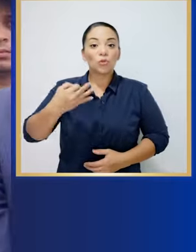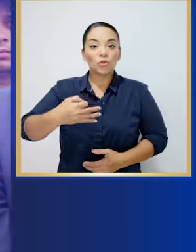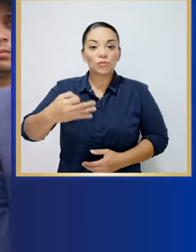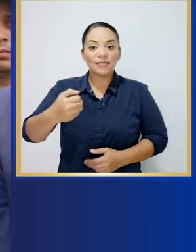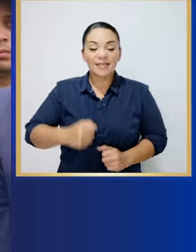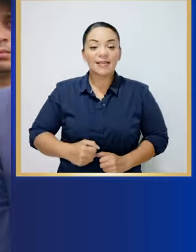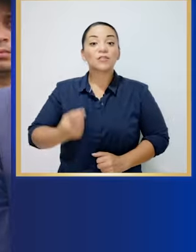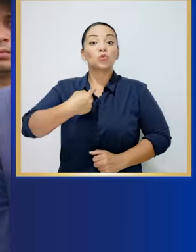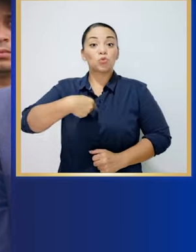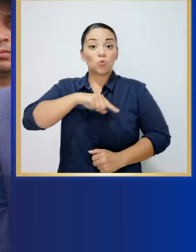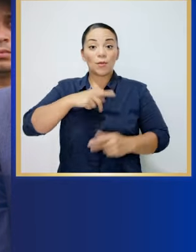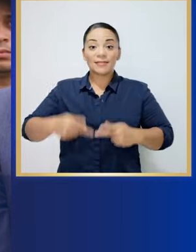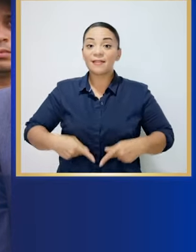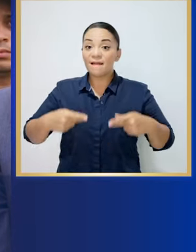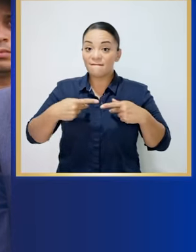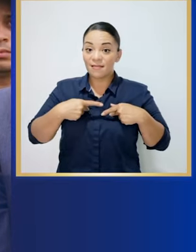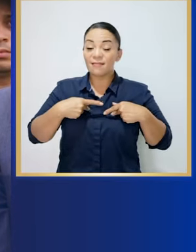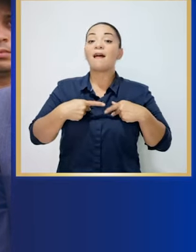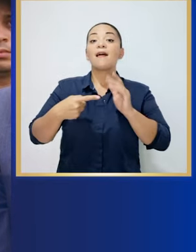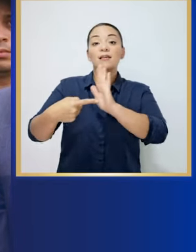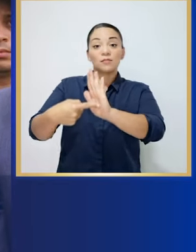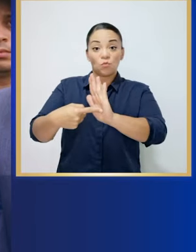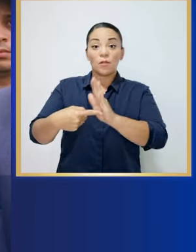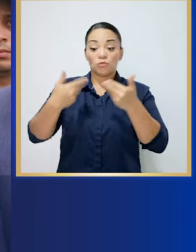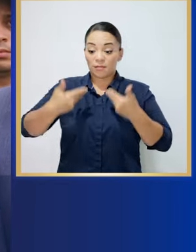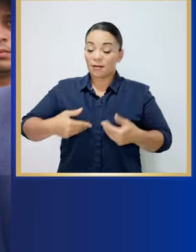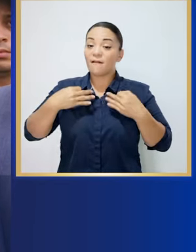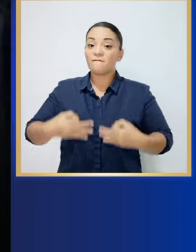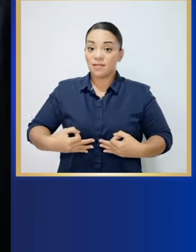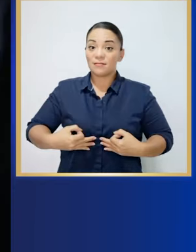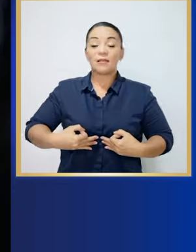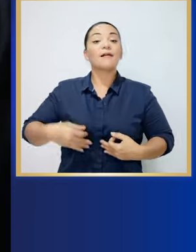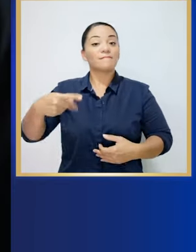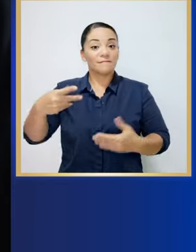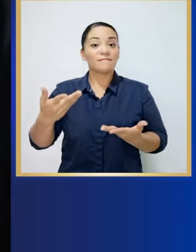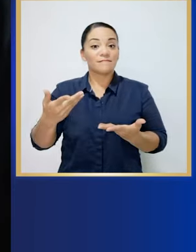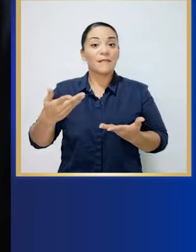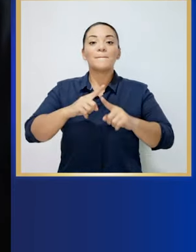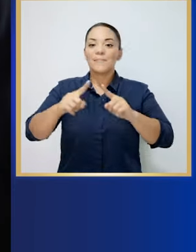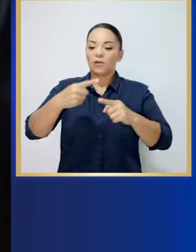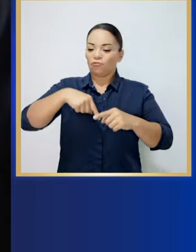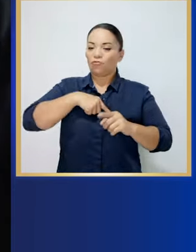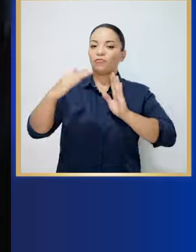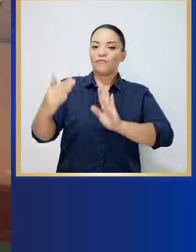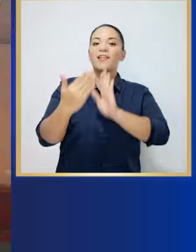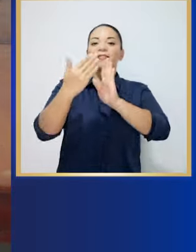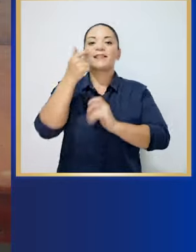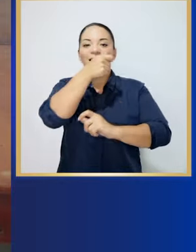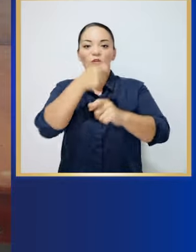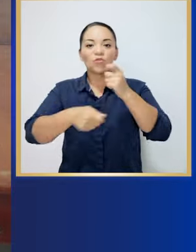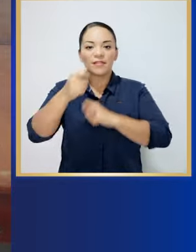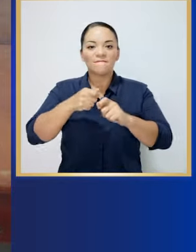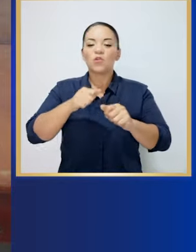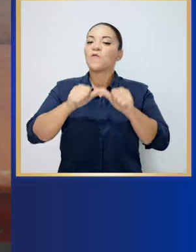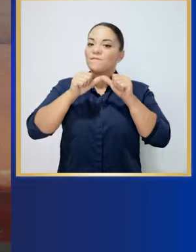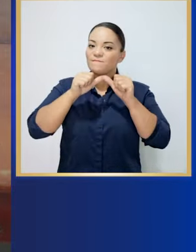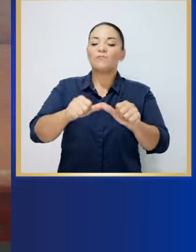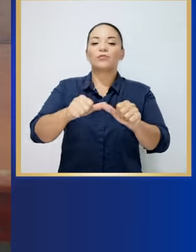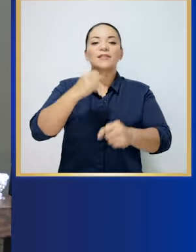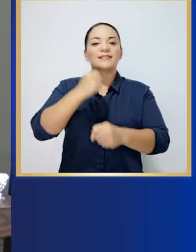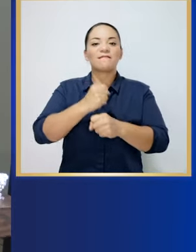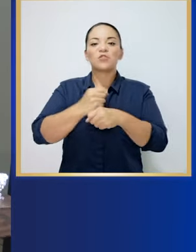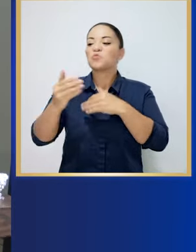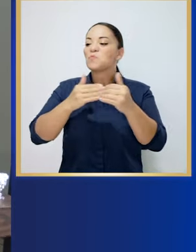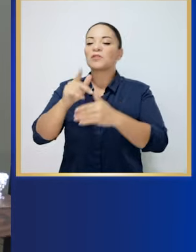Todos los días exponemos nuestras vidas y nuestra integridad física en la lucha contra el narcotráfico y lo